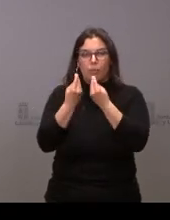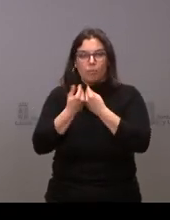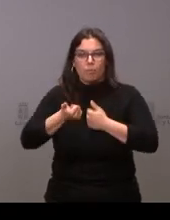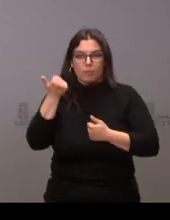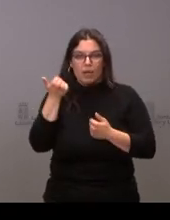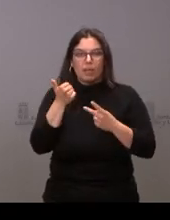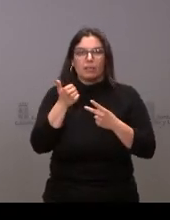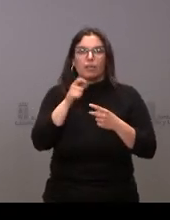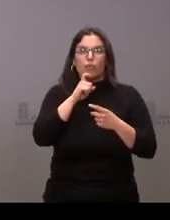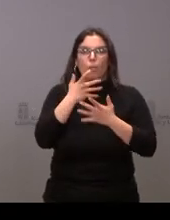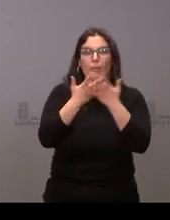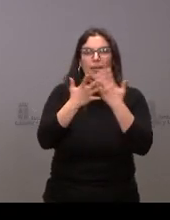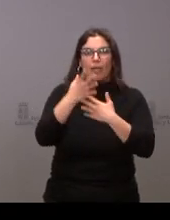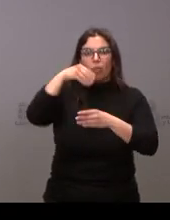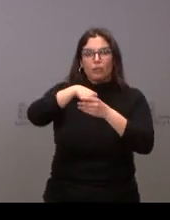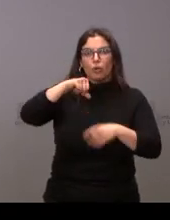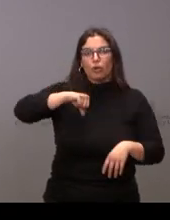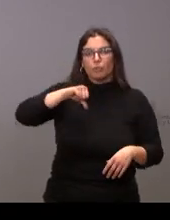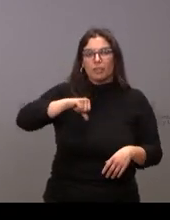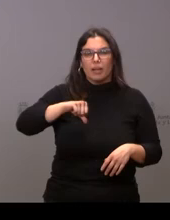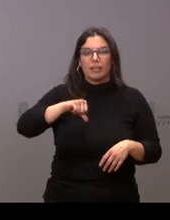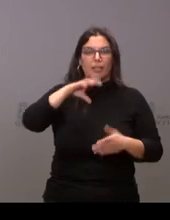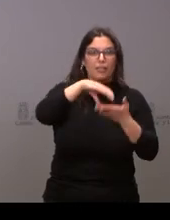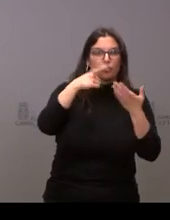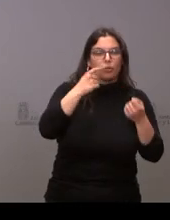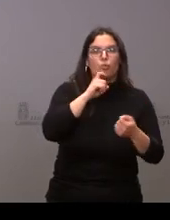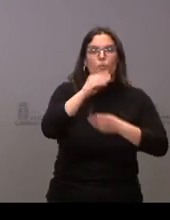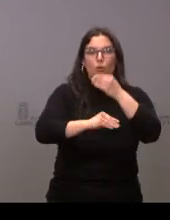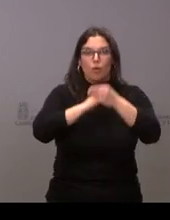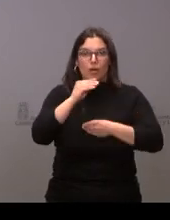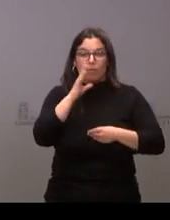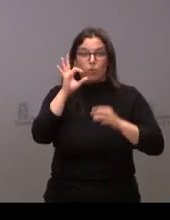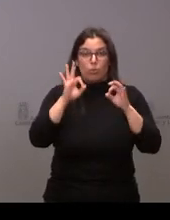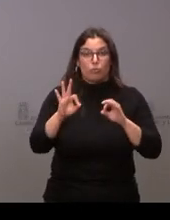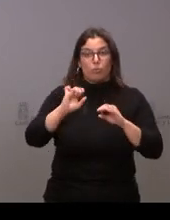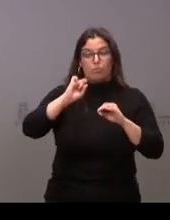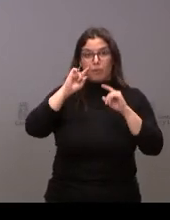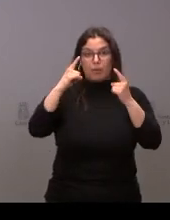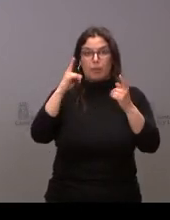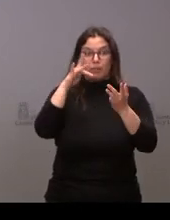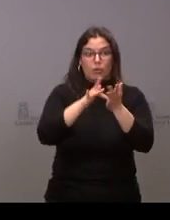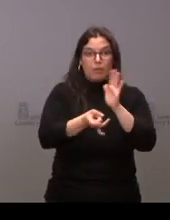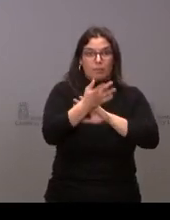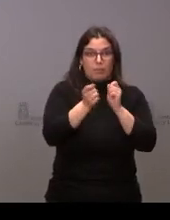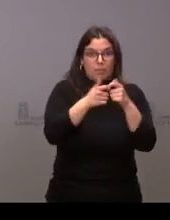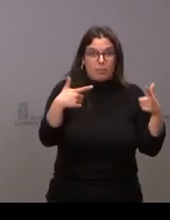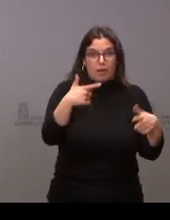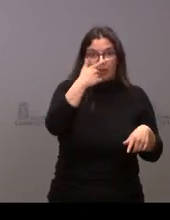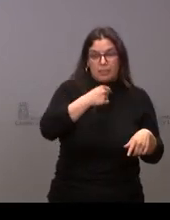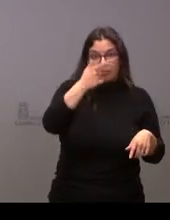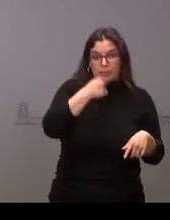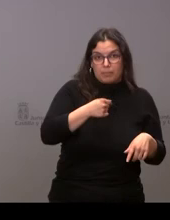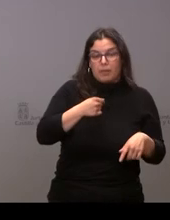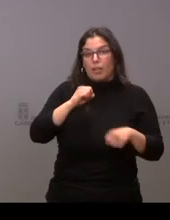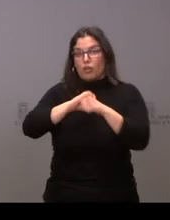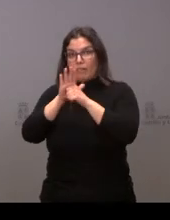la asistencia en los hospitales y en atención primaria al ser la primera temporada que se atiende al mismo tiempo a personas con